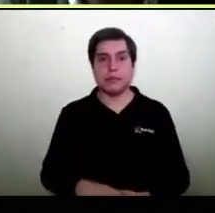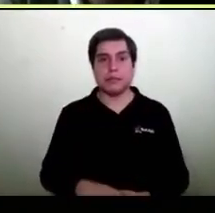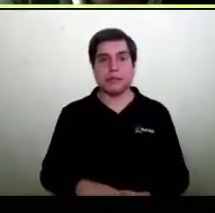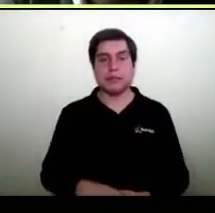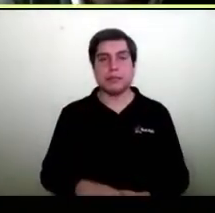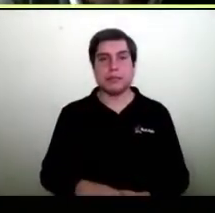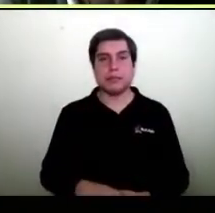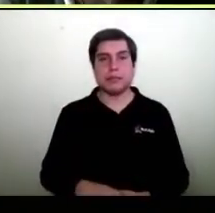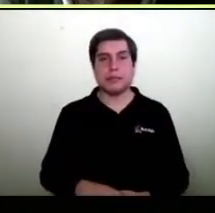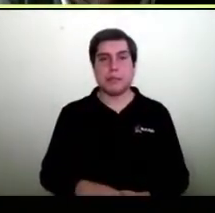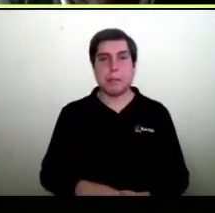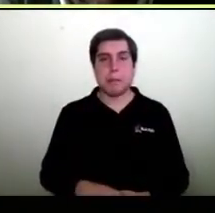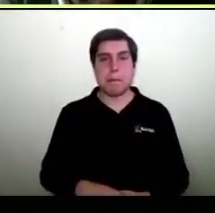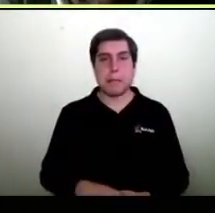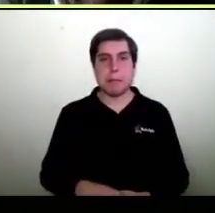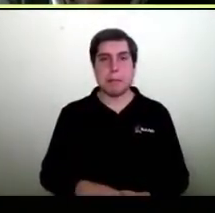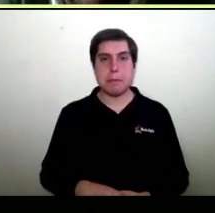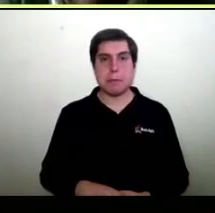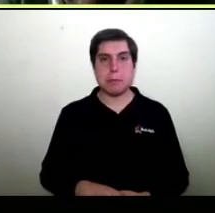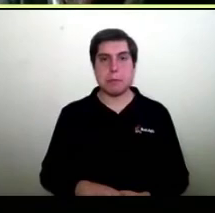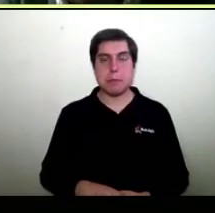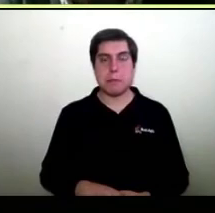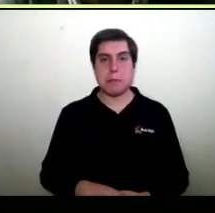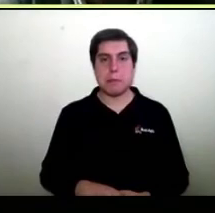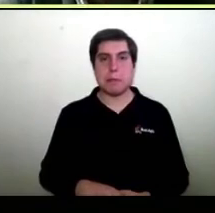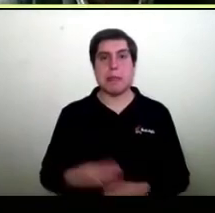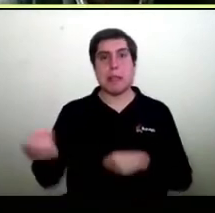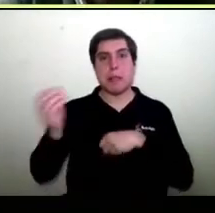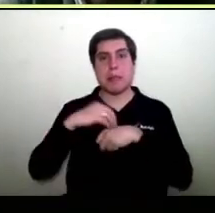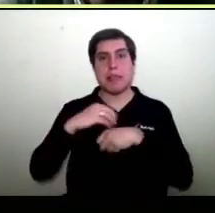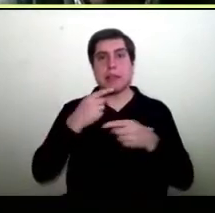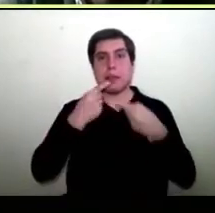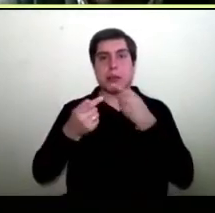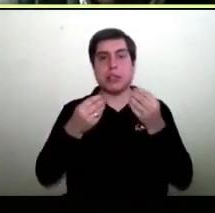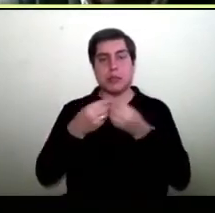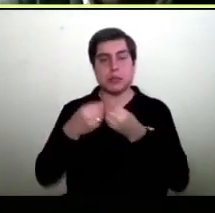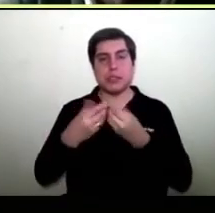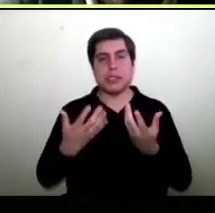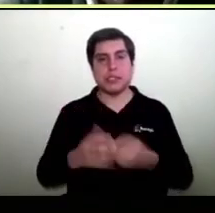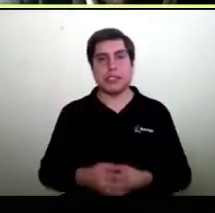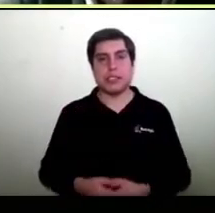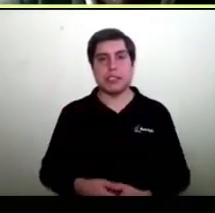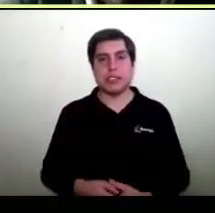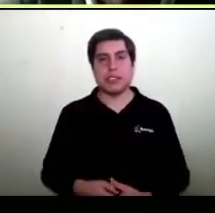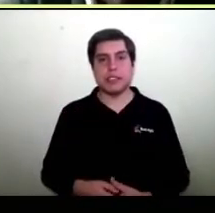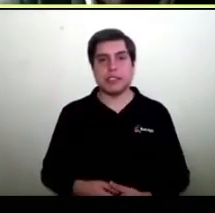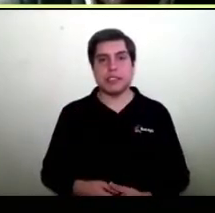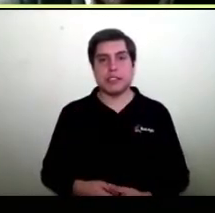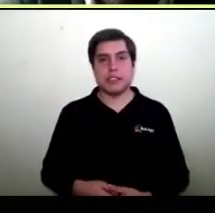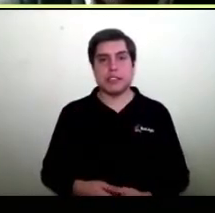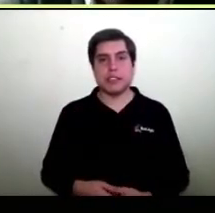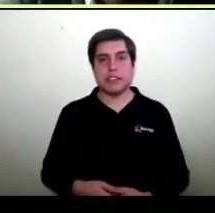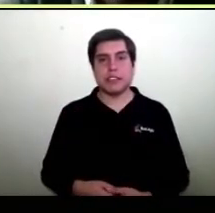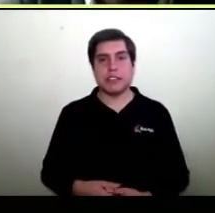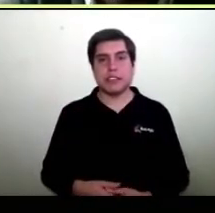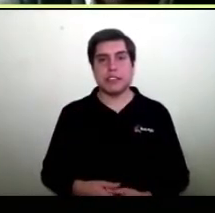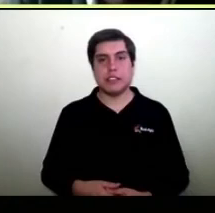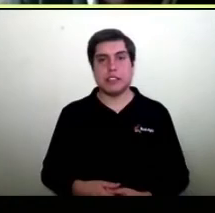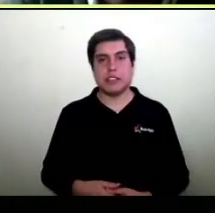preguntas por lo que me dice la gente por interno, así que vamos a dejar la imagen